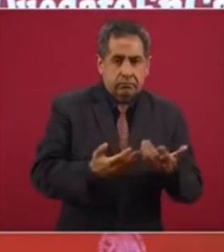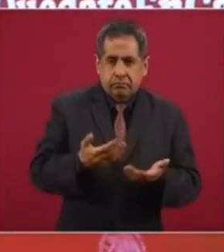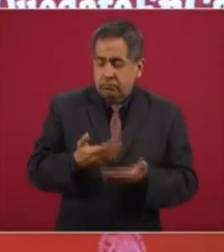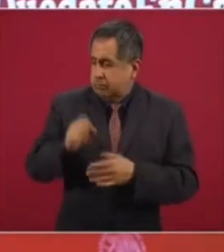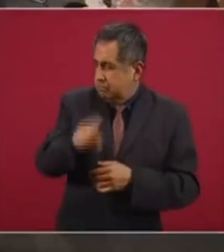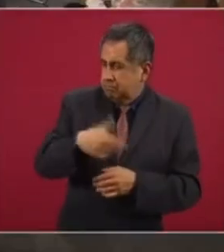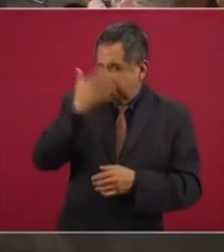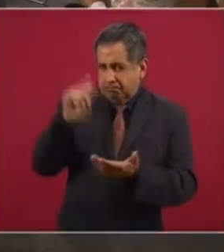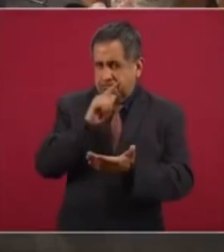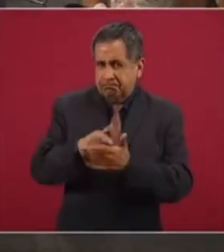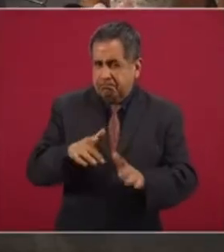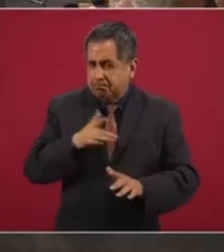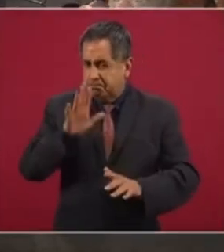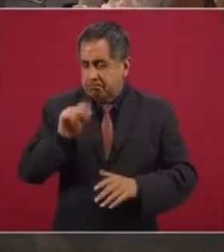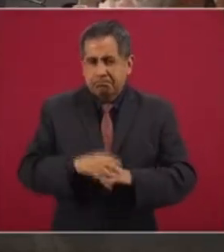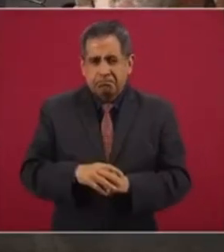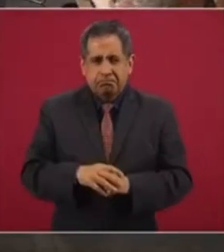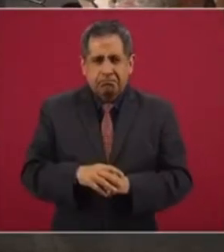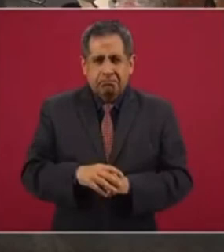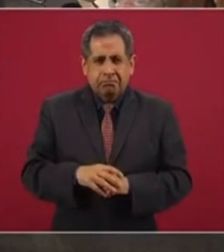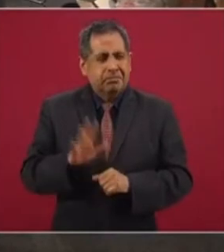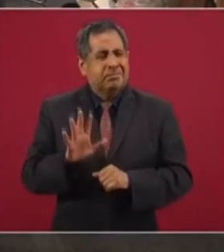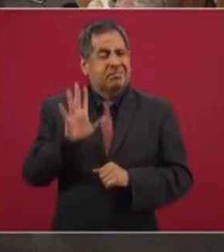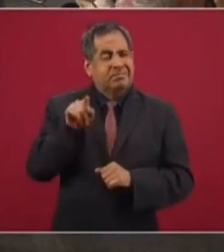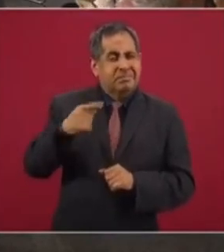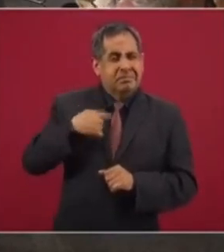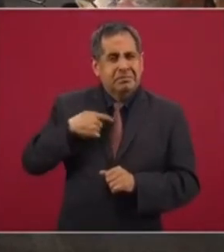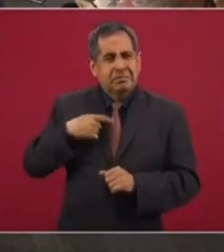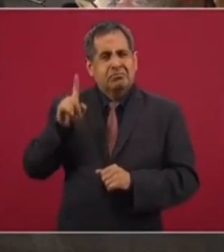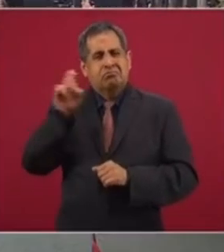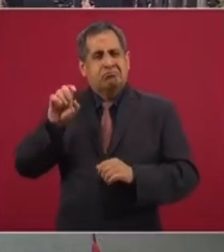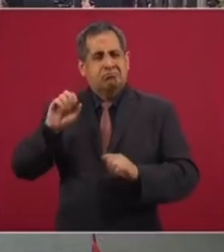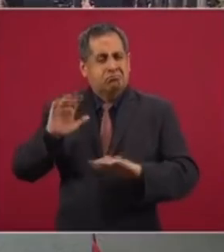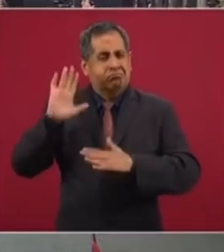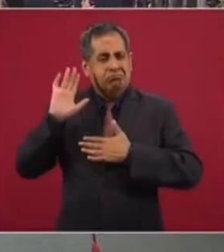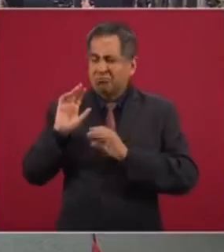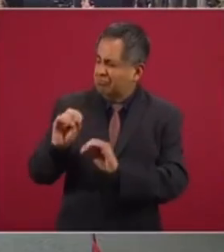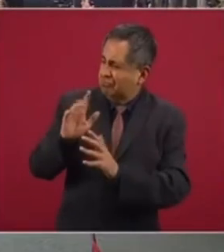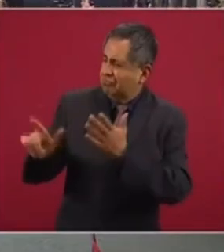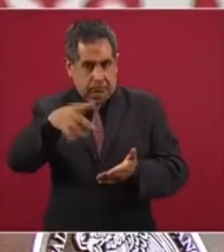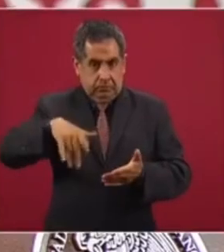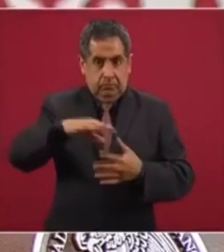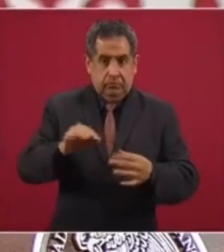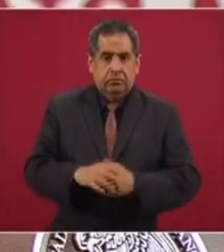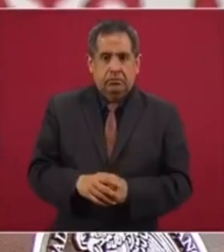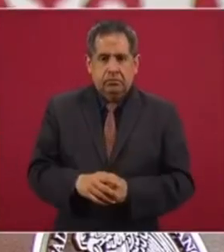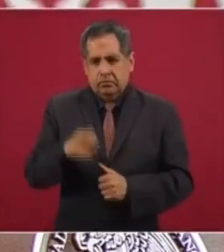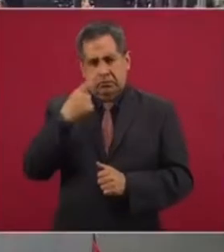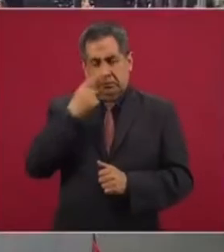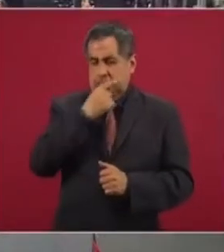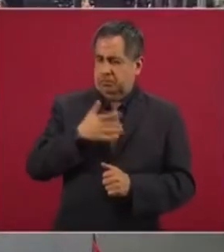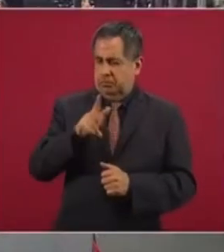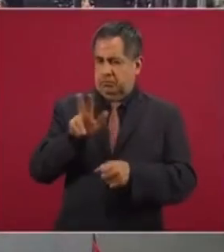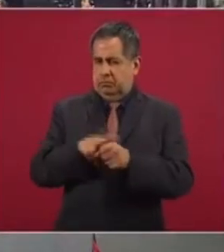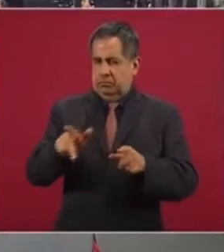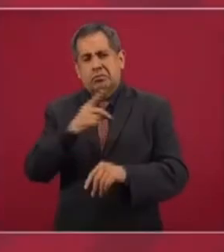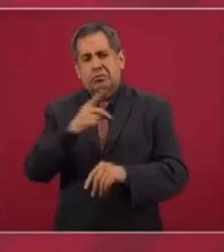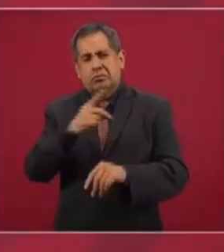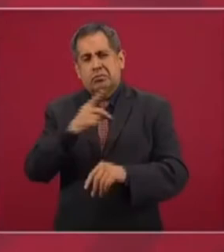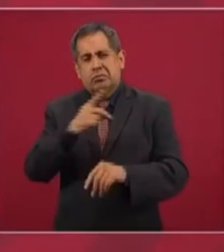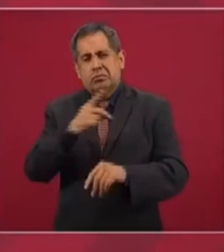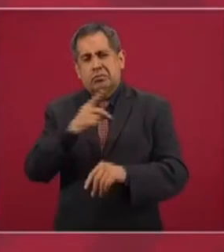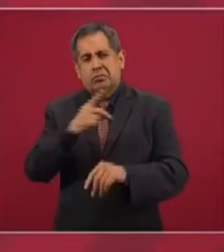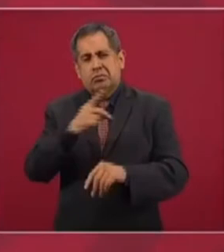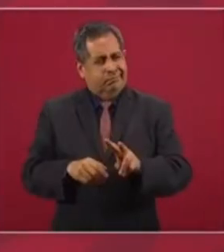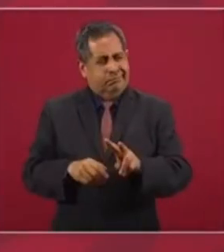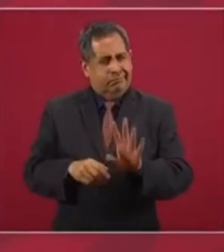aplique en este caso. Parece que están en 100 compromisos o en la ley de austeridad. ¿A usted le parece normal que esto funcione? No